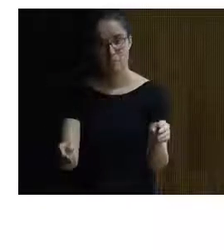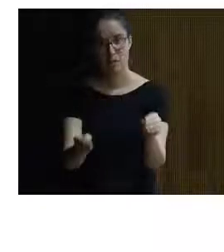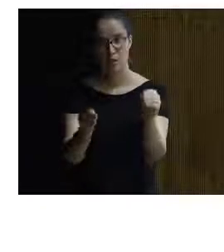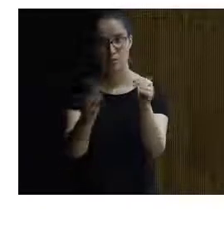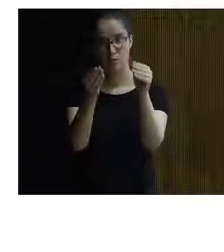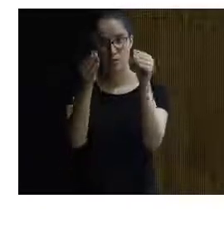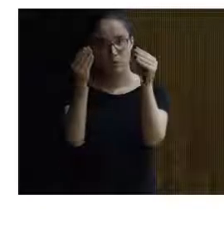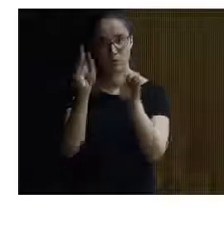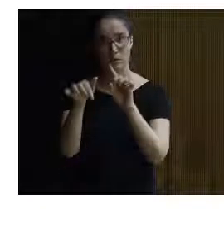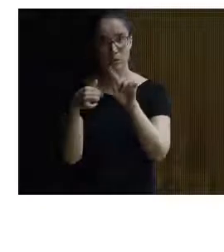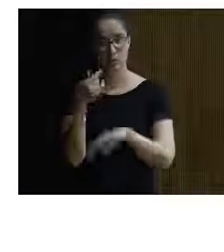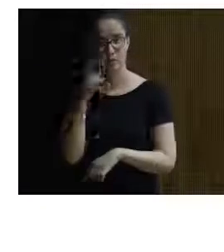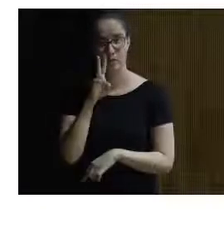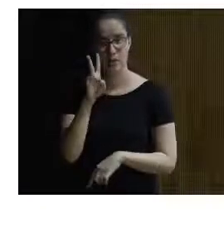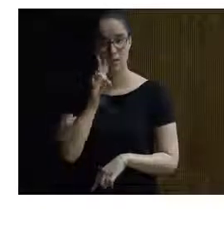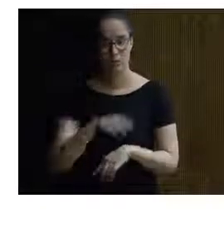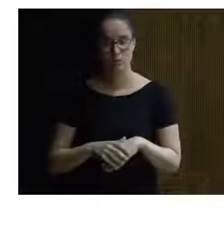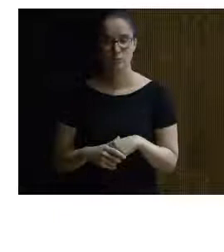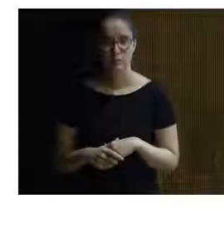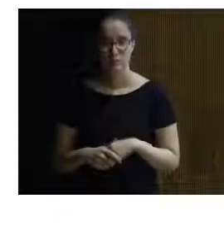gratificando, bueno, que luego veremos en la PP.